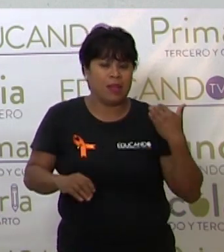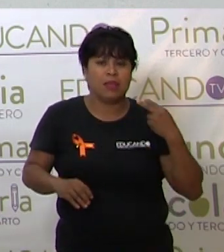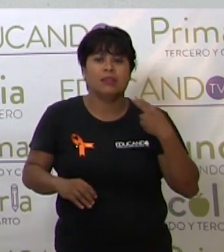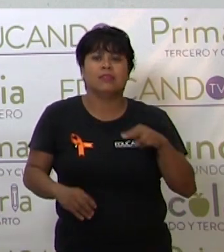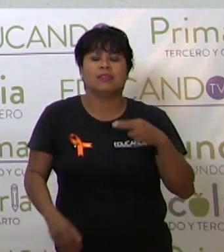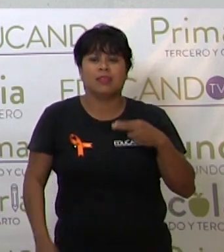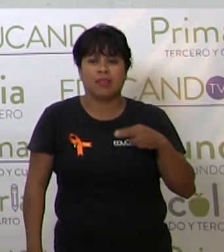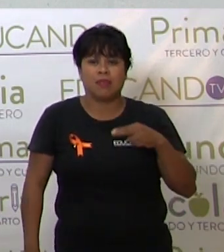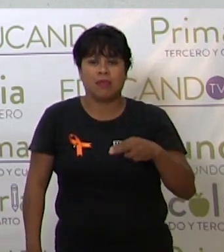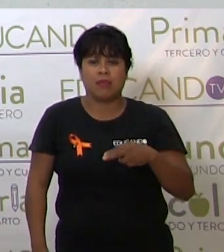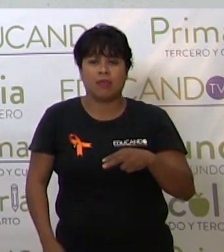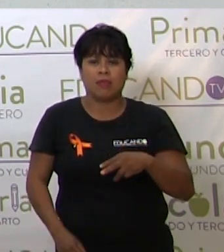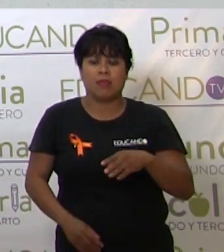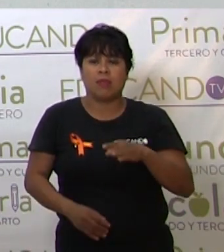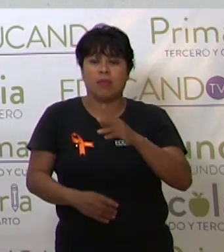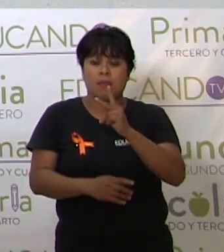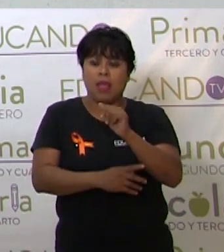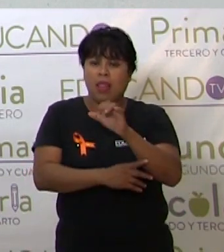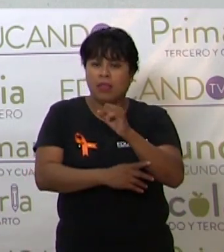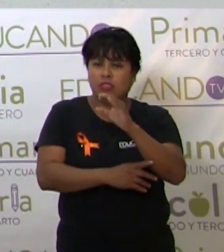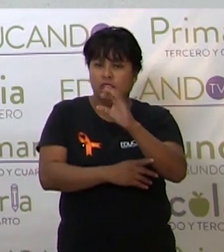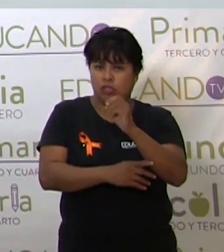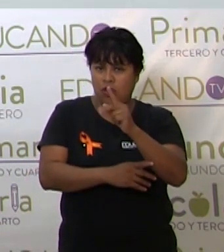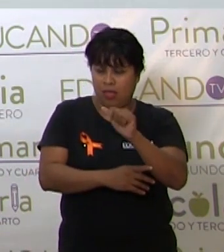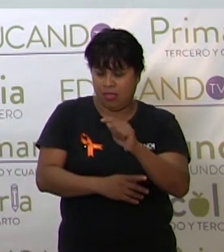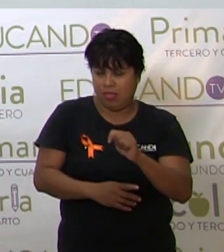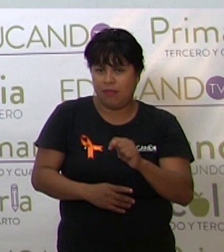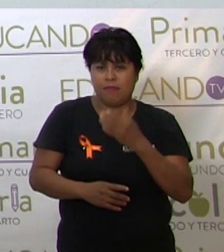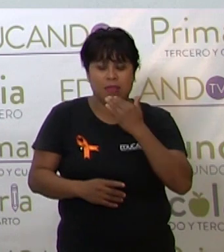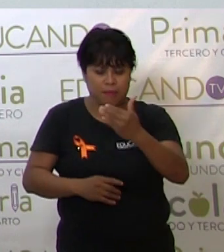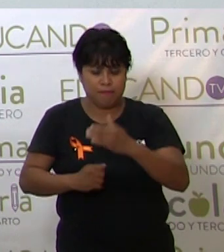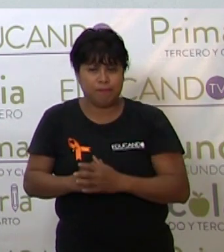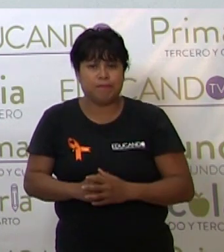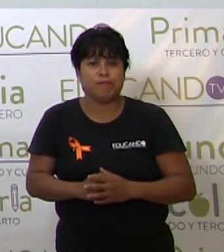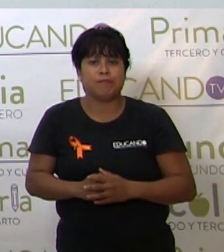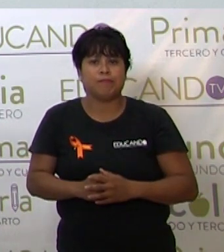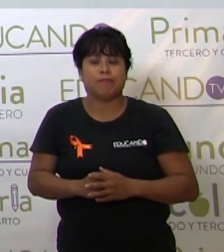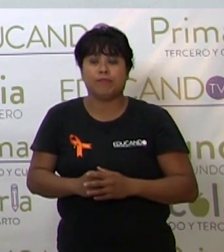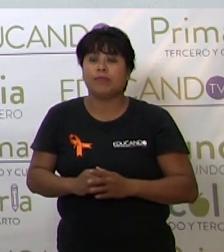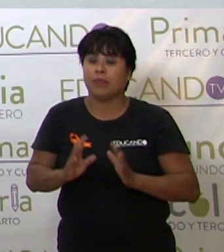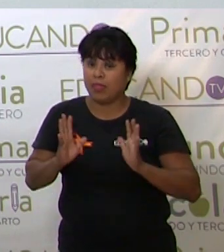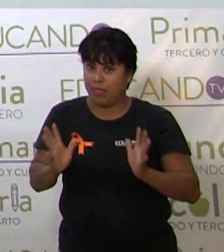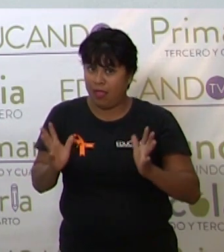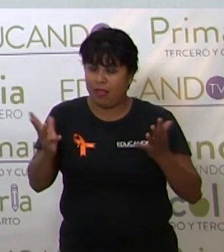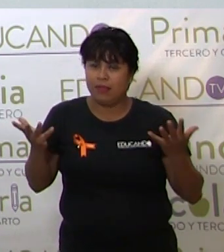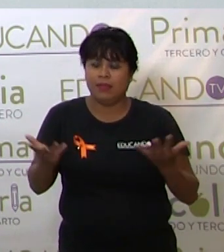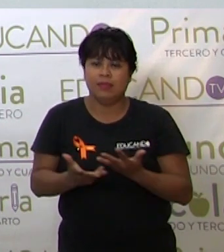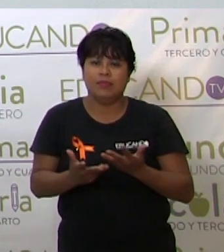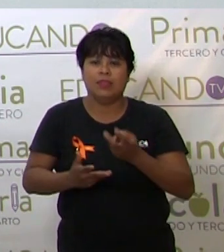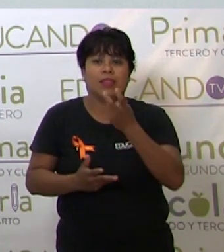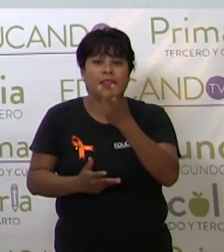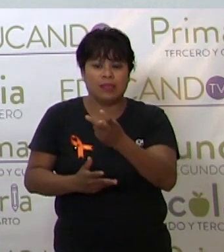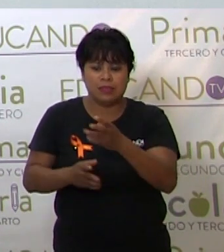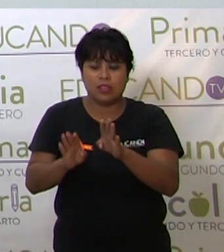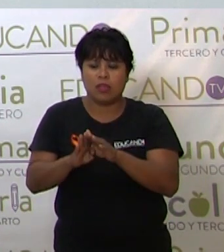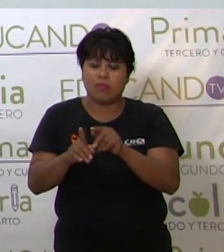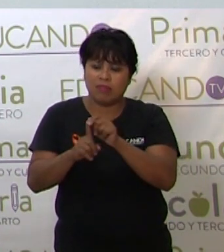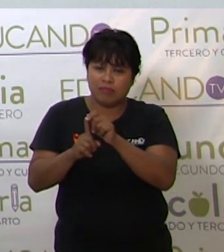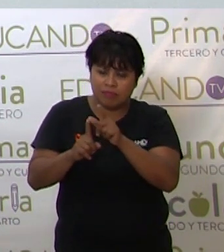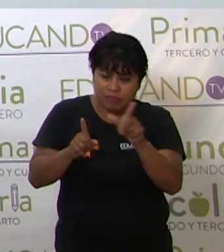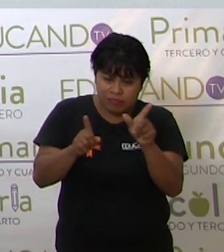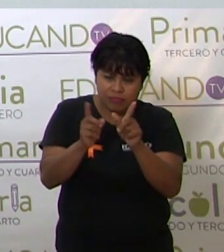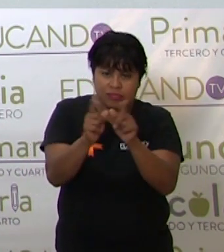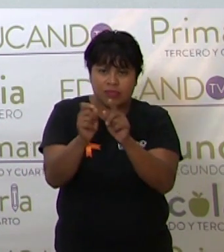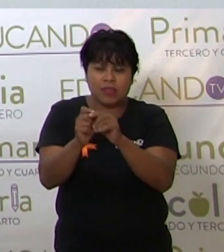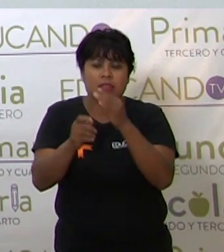se llama Balas y Chocolate. Bien, pues ya hicimos este síntesis. Estos son los